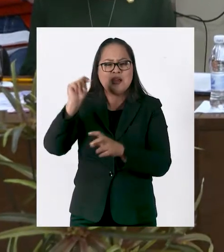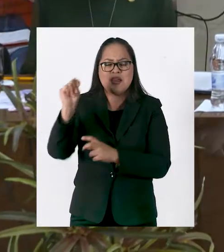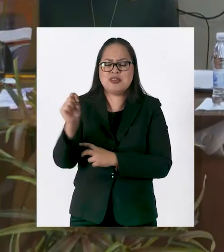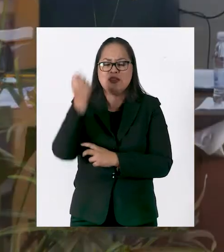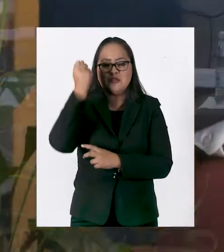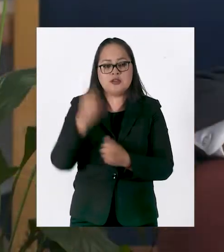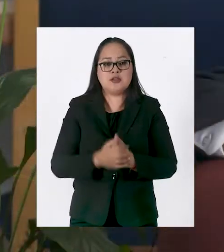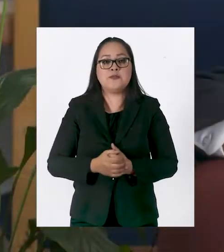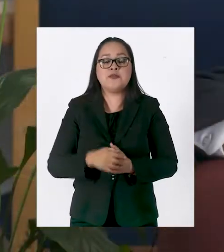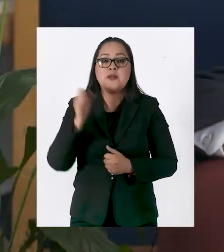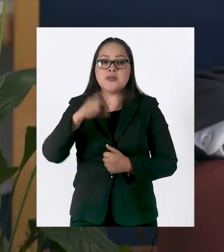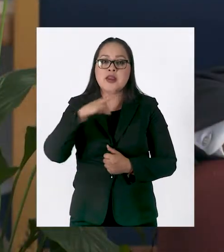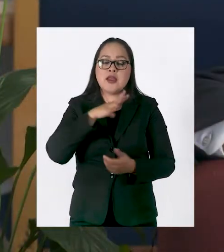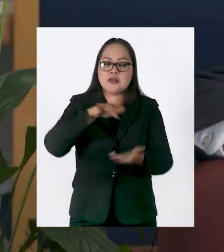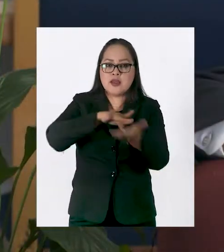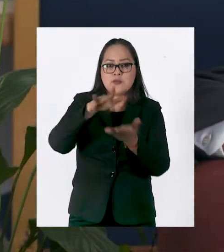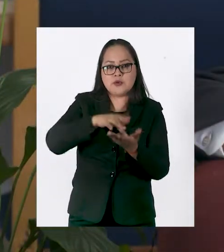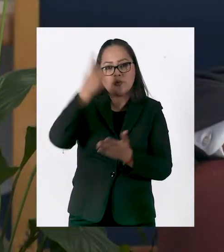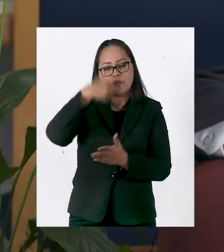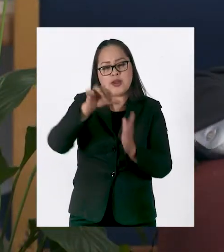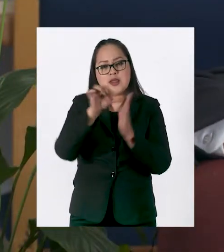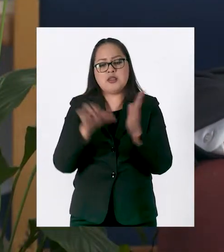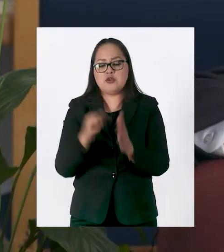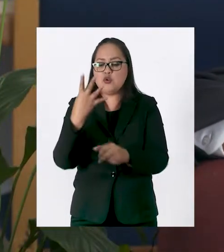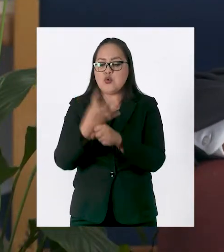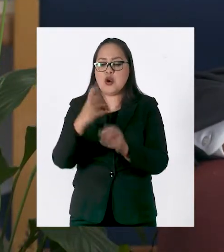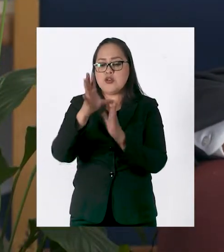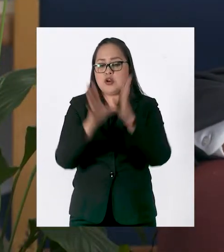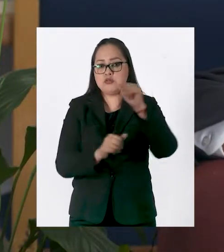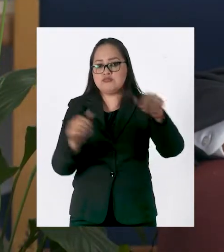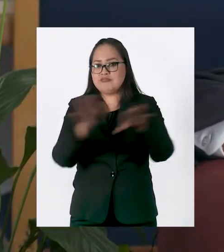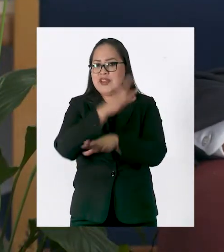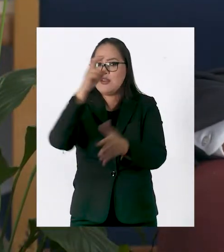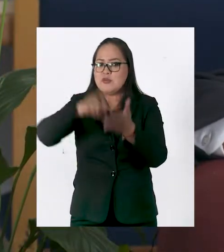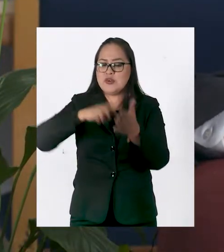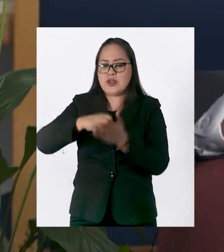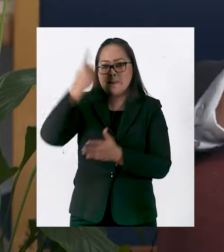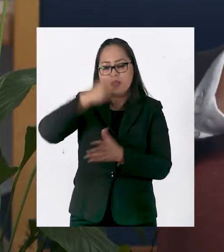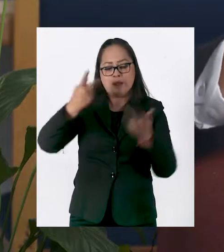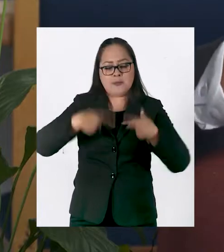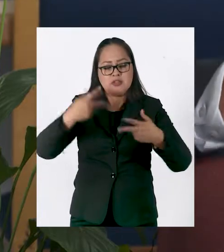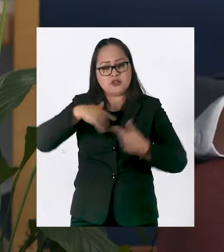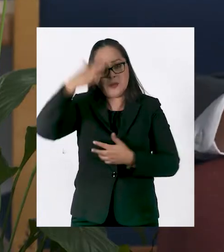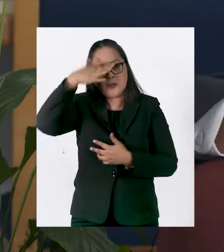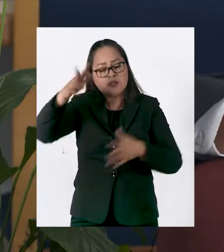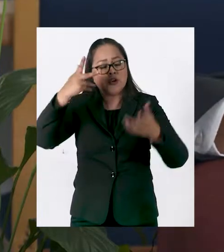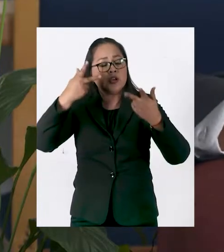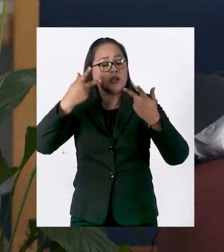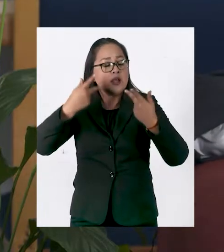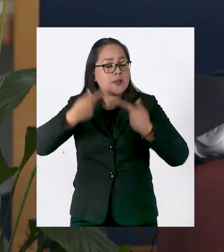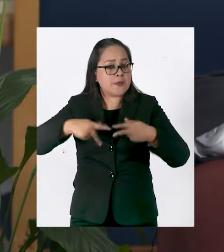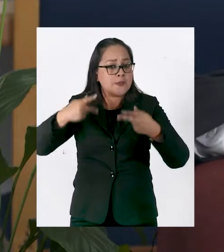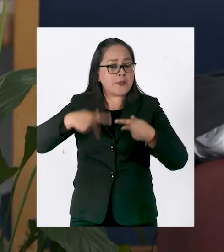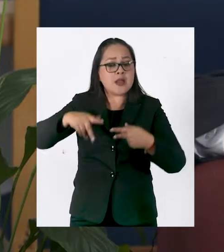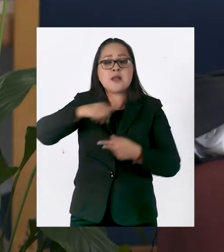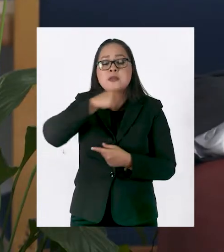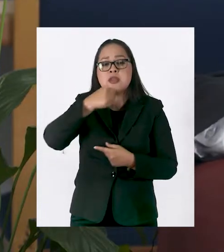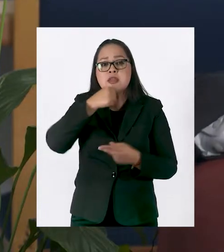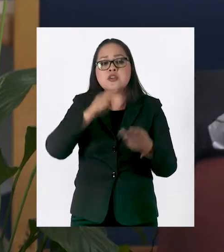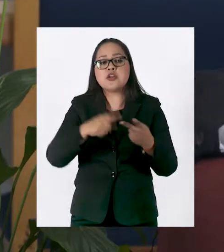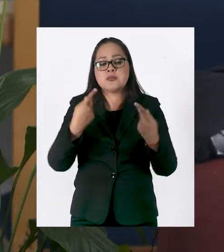también puchando la reforma del artículo 4 constitucional para que los adultos mayores y los